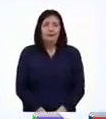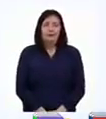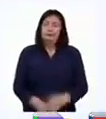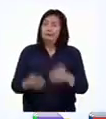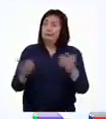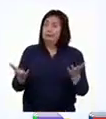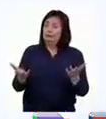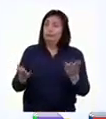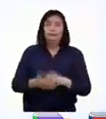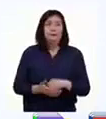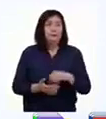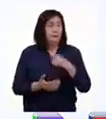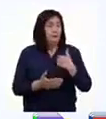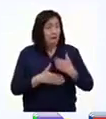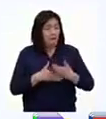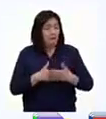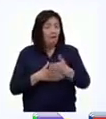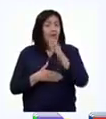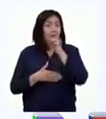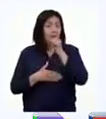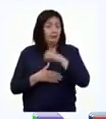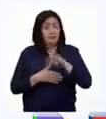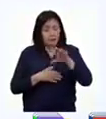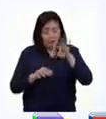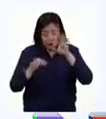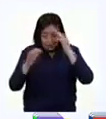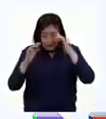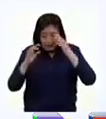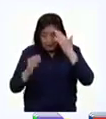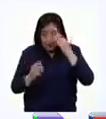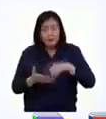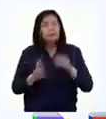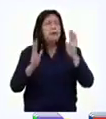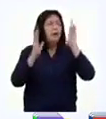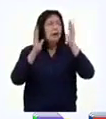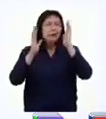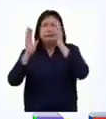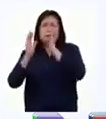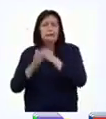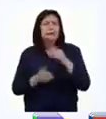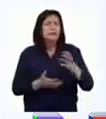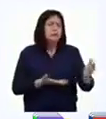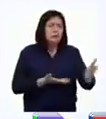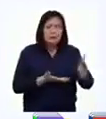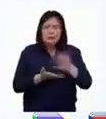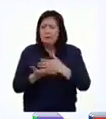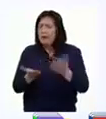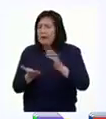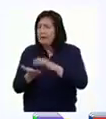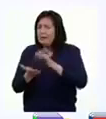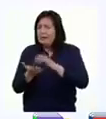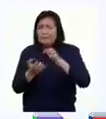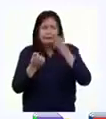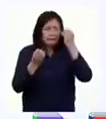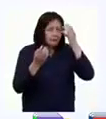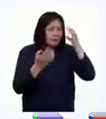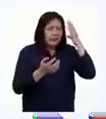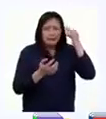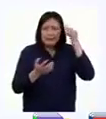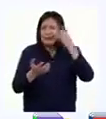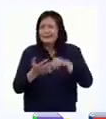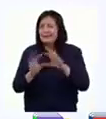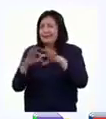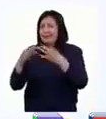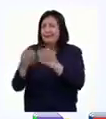Y como aún nos queda mucho por descubrir, debemos estar muy atentas y atentos e ir recolectando la mayor cantidad de anécdotas